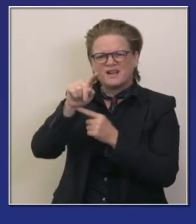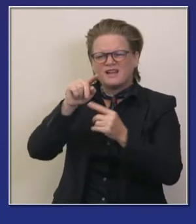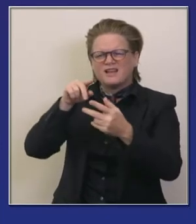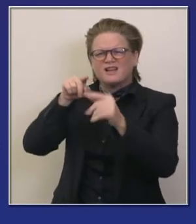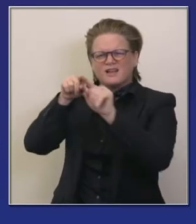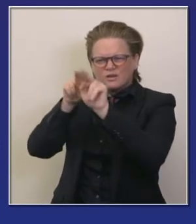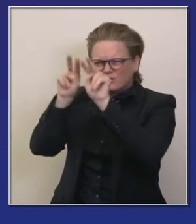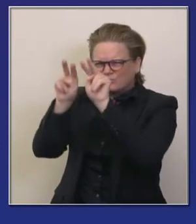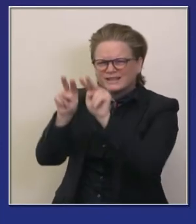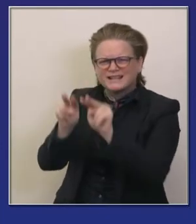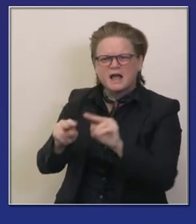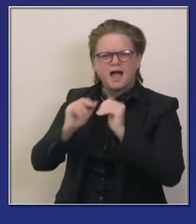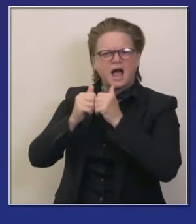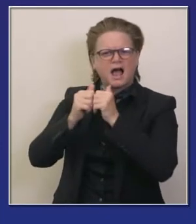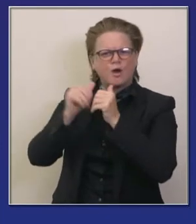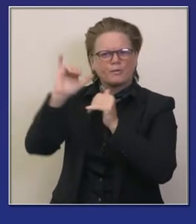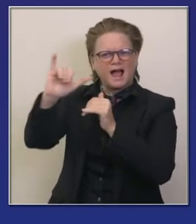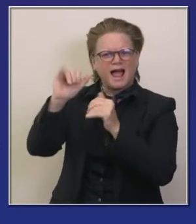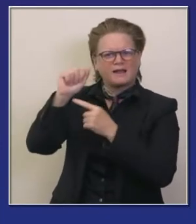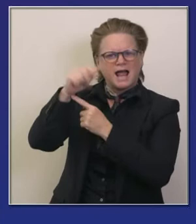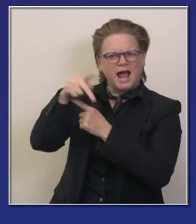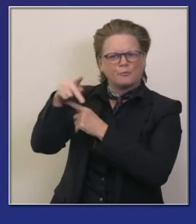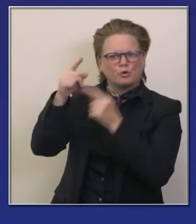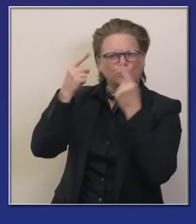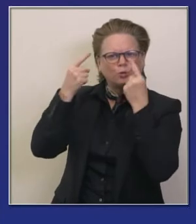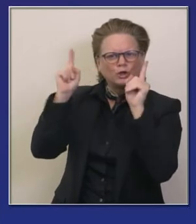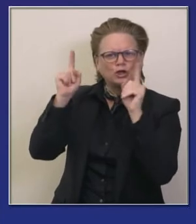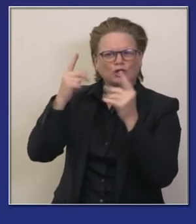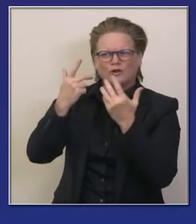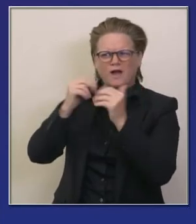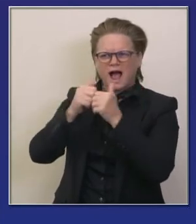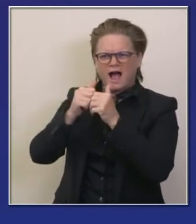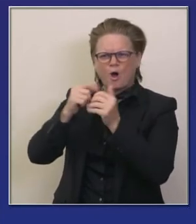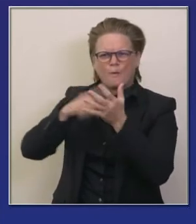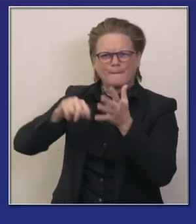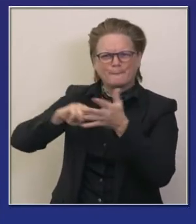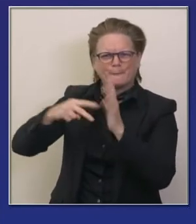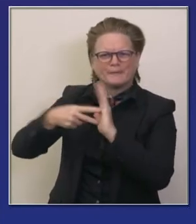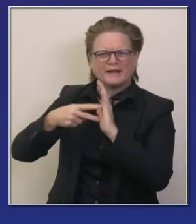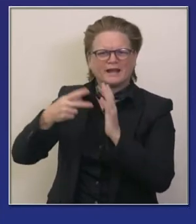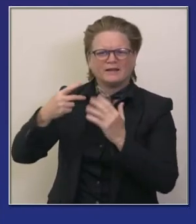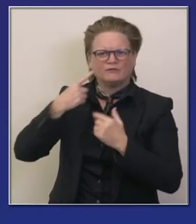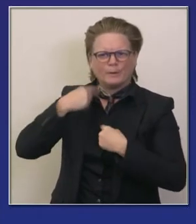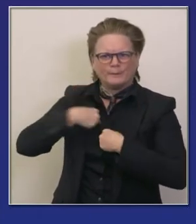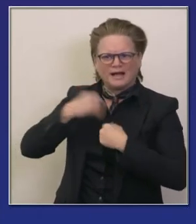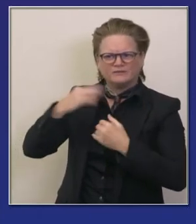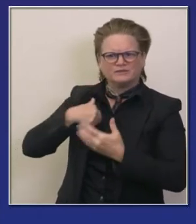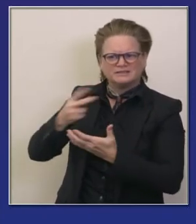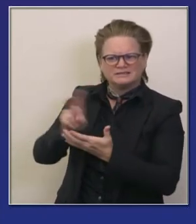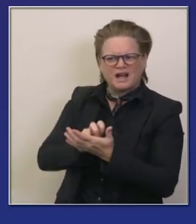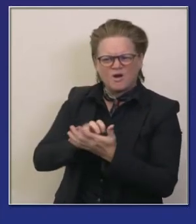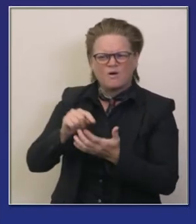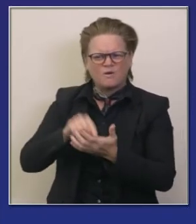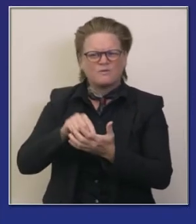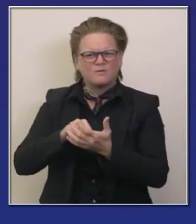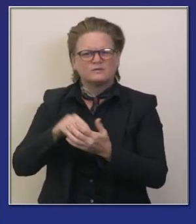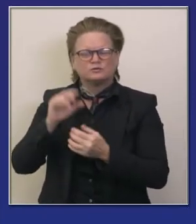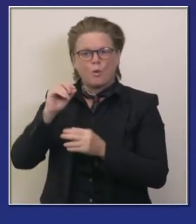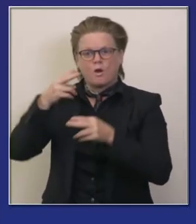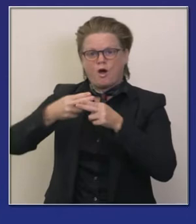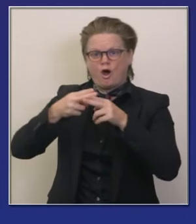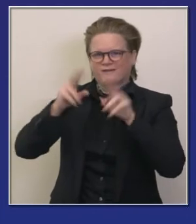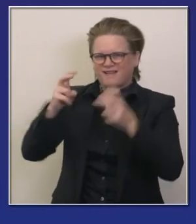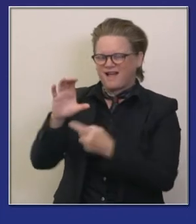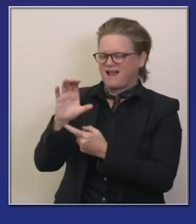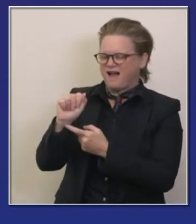y realmente es simple también pueden visitar para aprender más sobre esta tecnología y